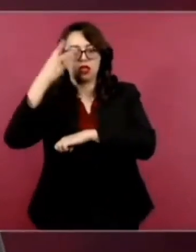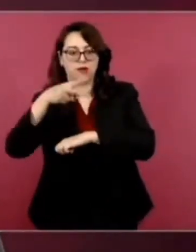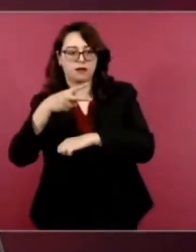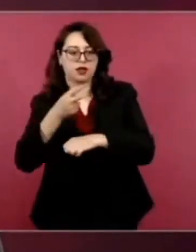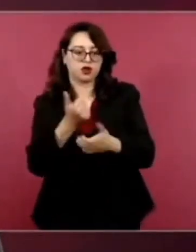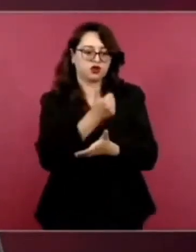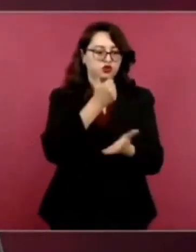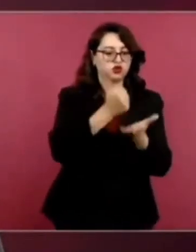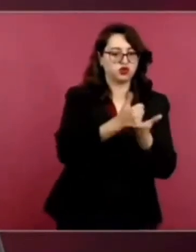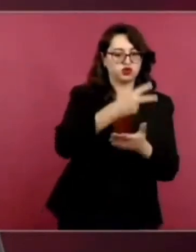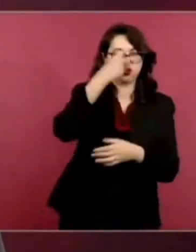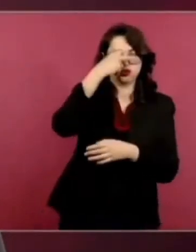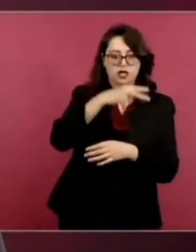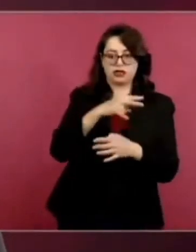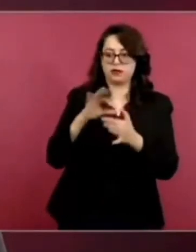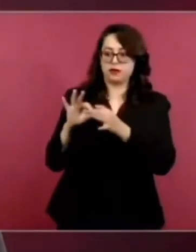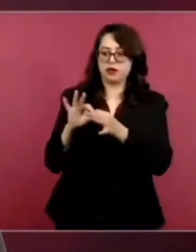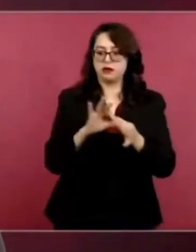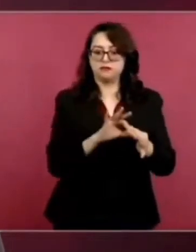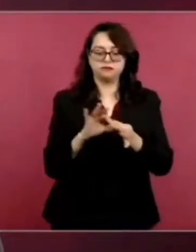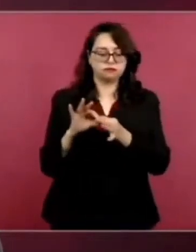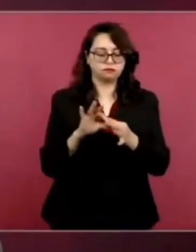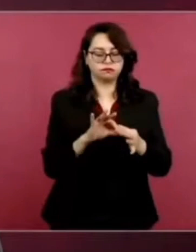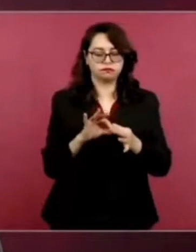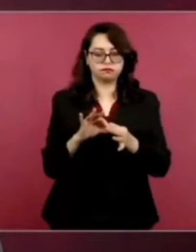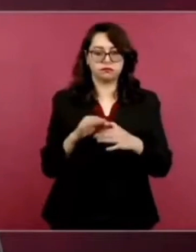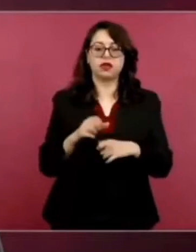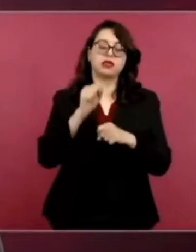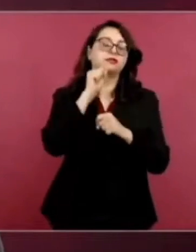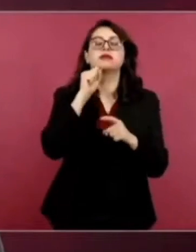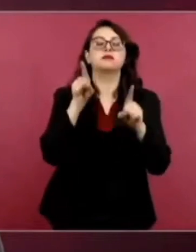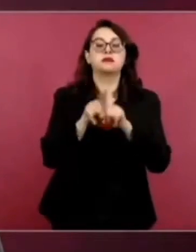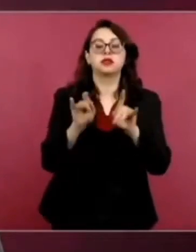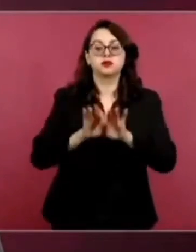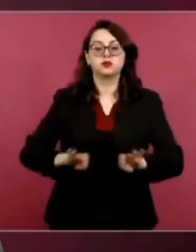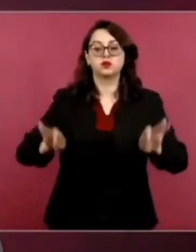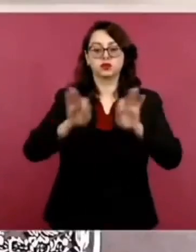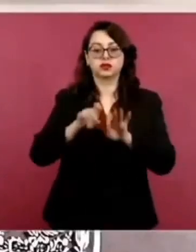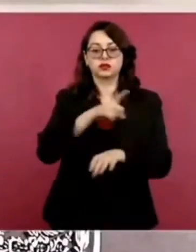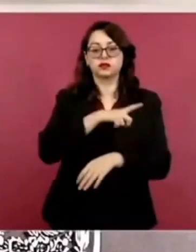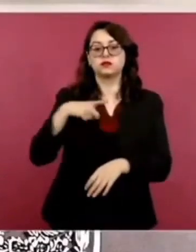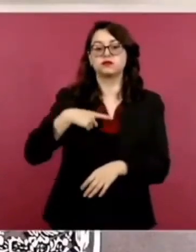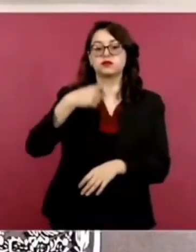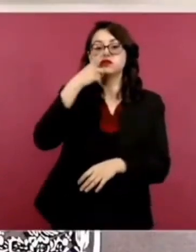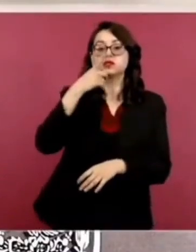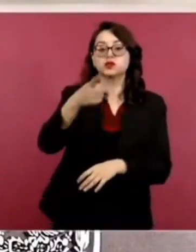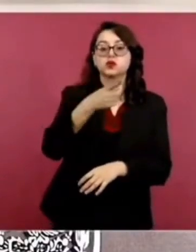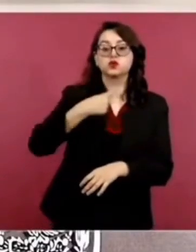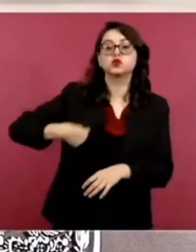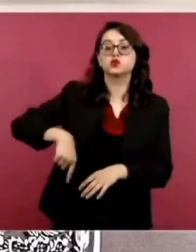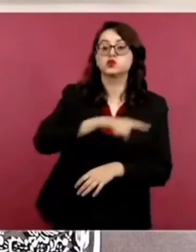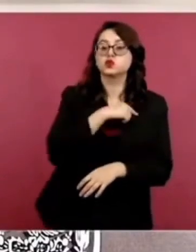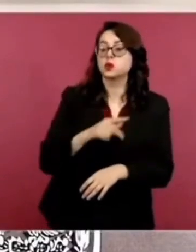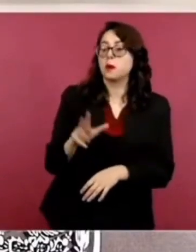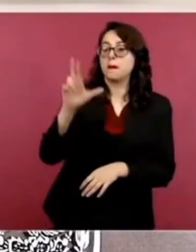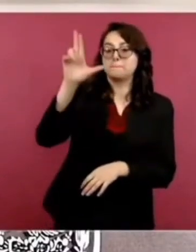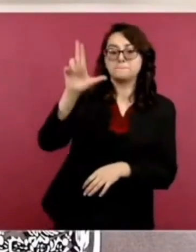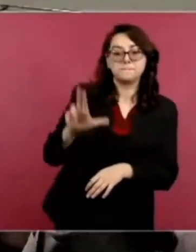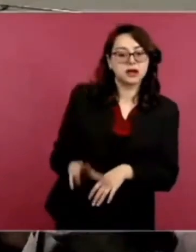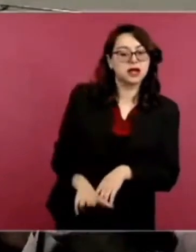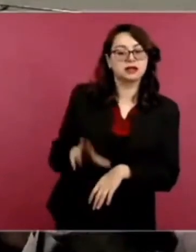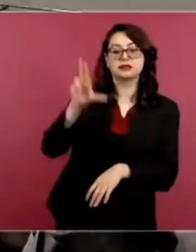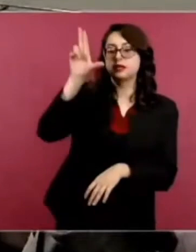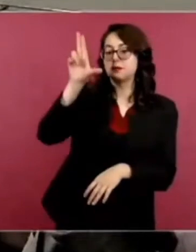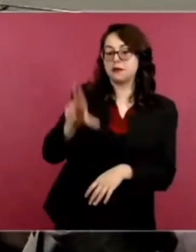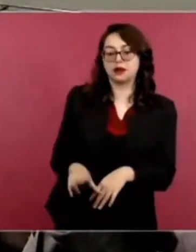conectados hacia el poniente. También quiero informar que nos reunimos cada martes en los equipos